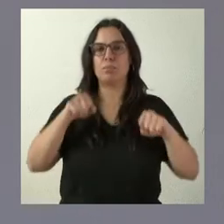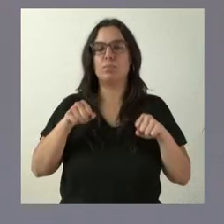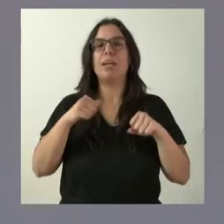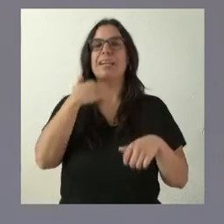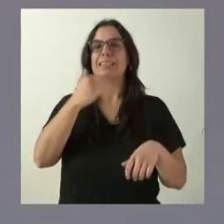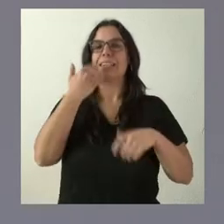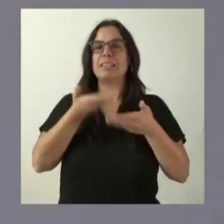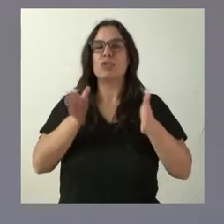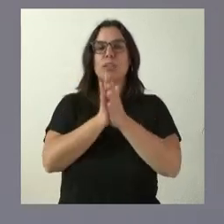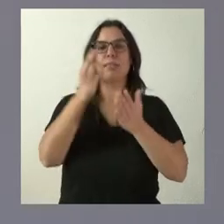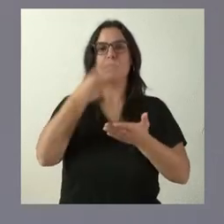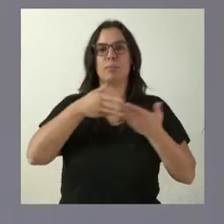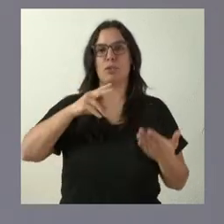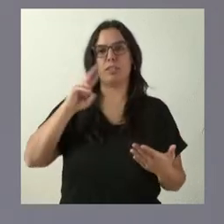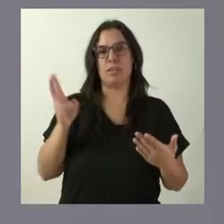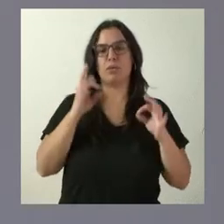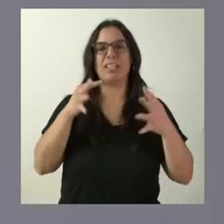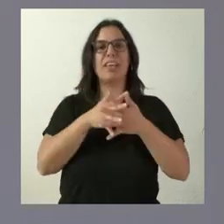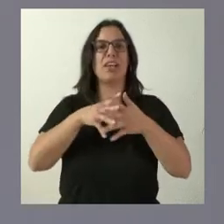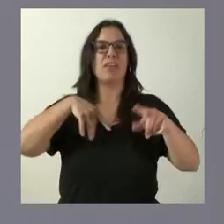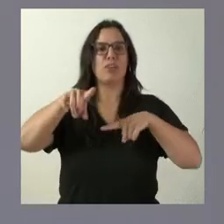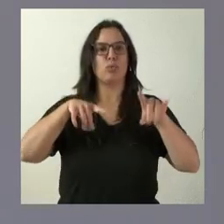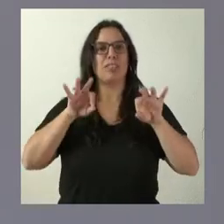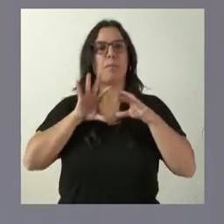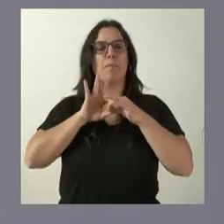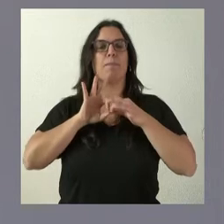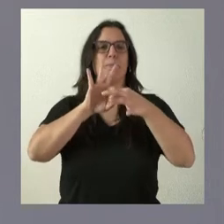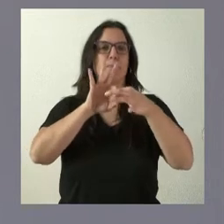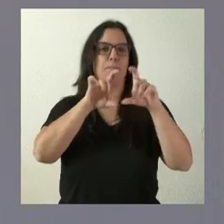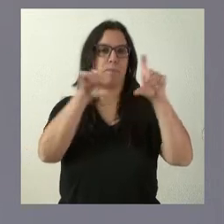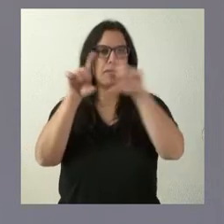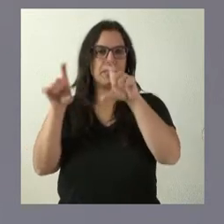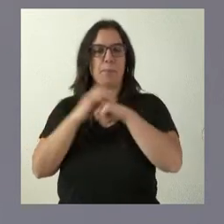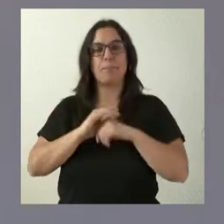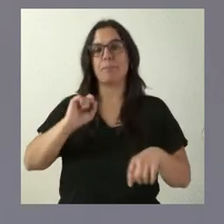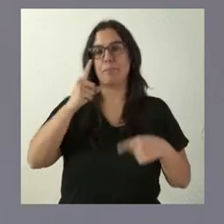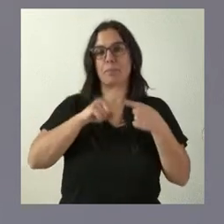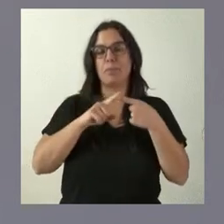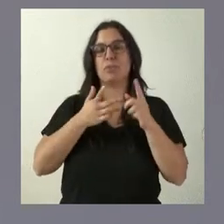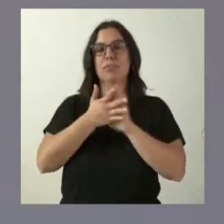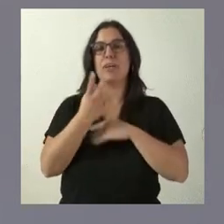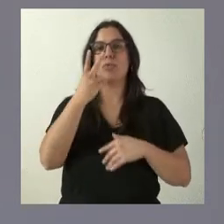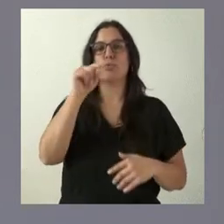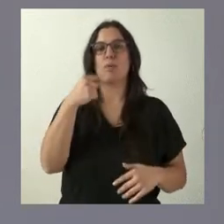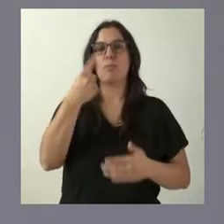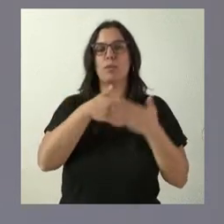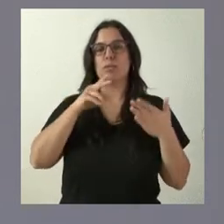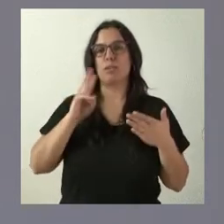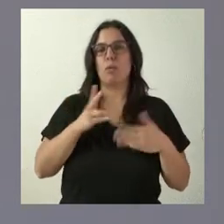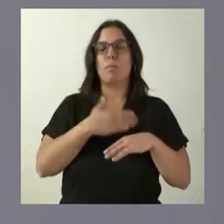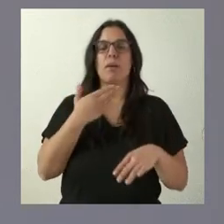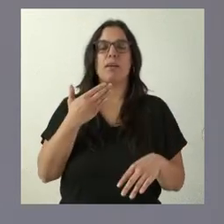a los 3 millones de euros en infraestructuras empresariales. En primer lugar, hablamos de 2,1 millones de euros para